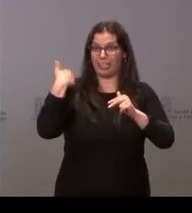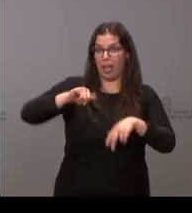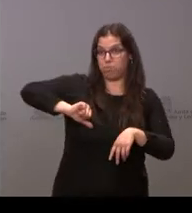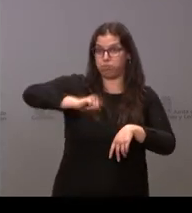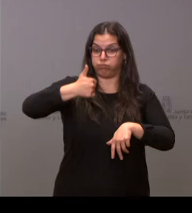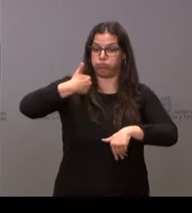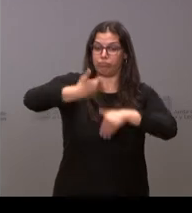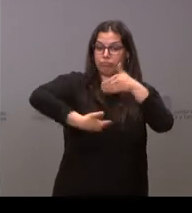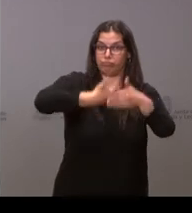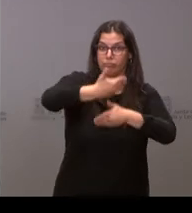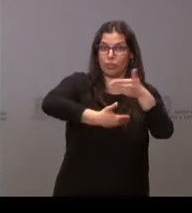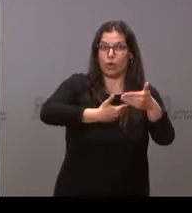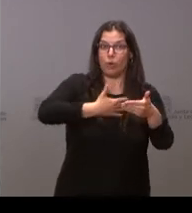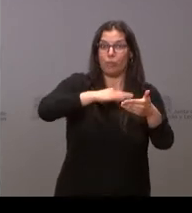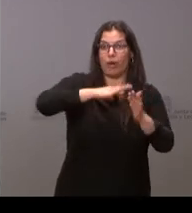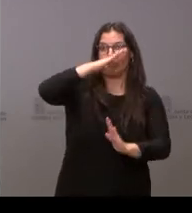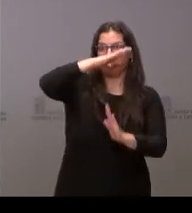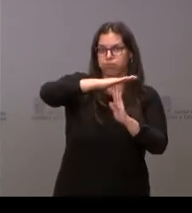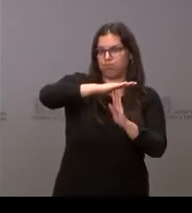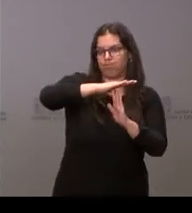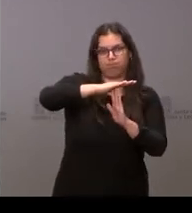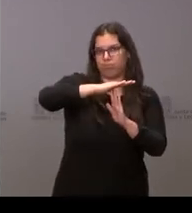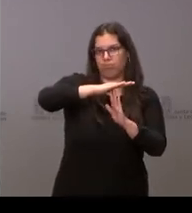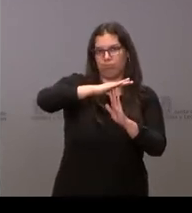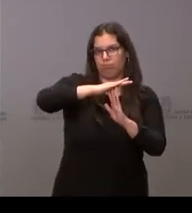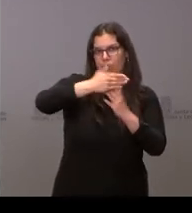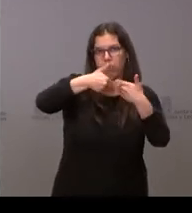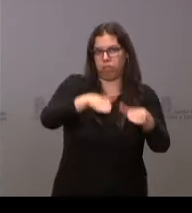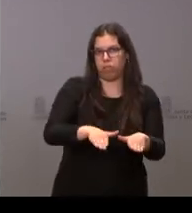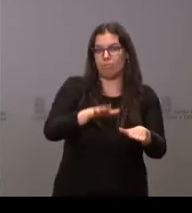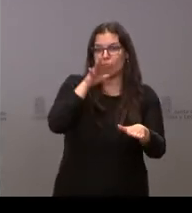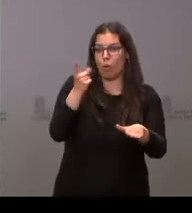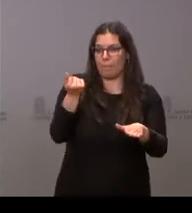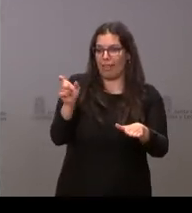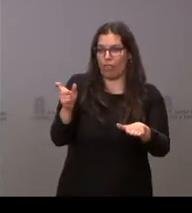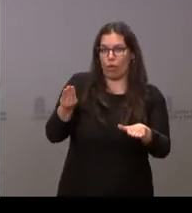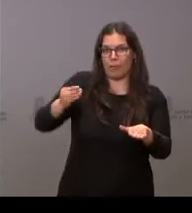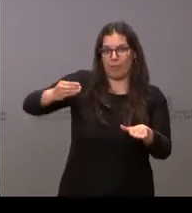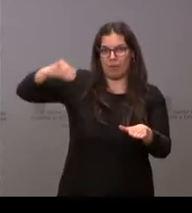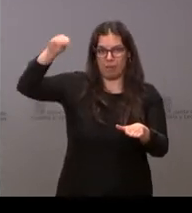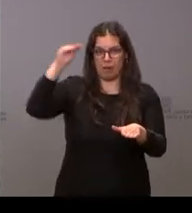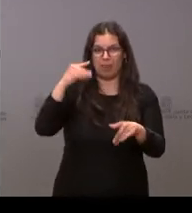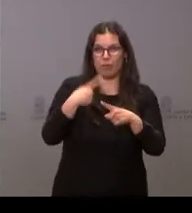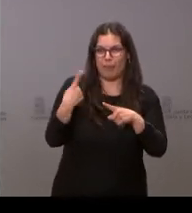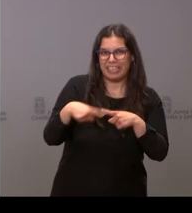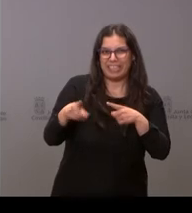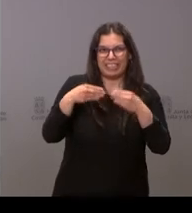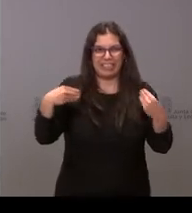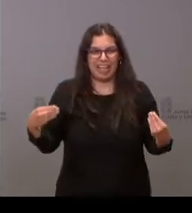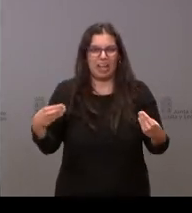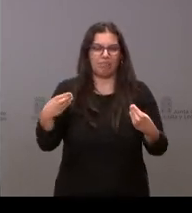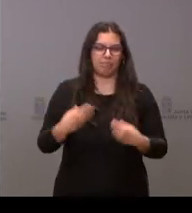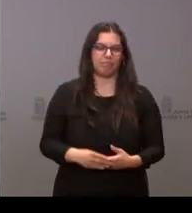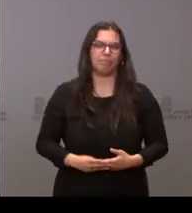pueda verse comprometida su ejecución por el problema del ascenso de los precios de las materias primas. Gracias.